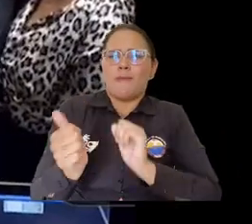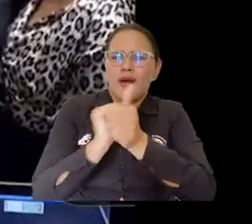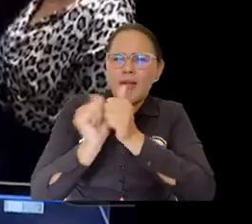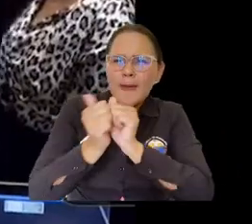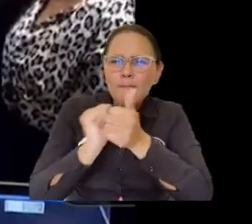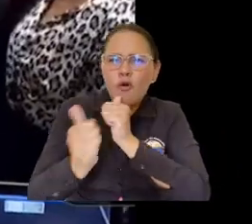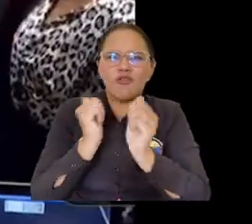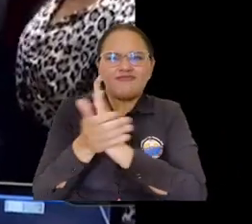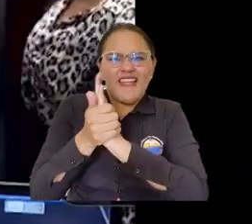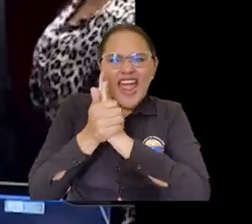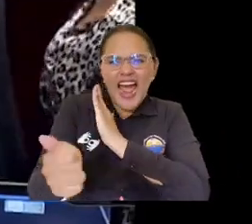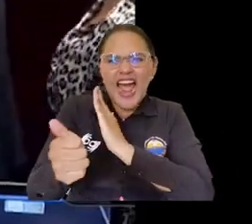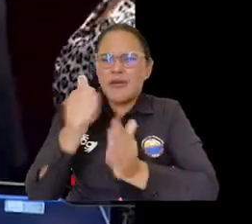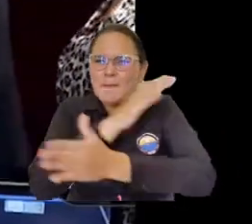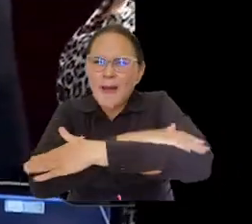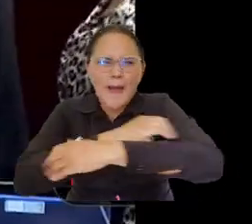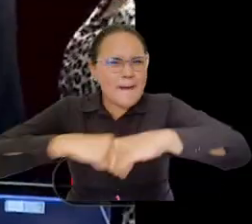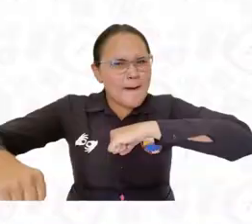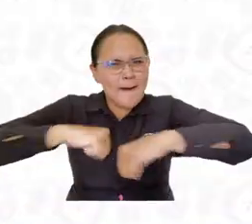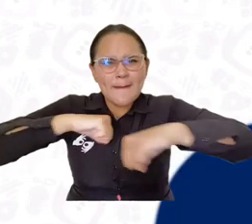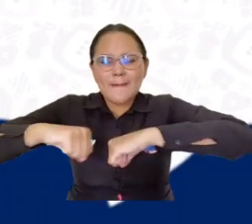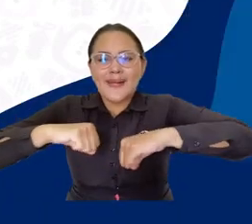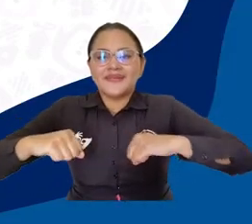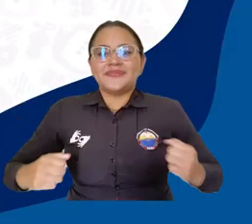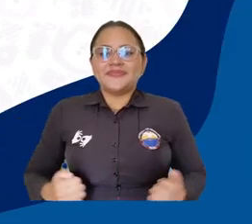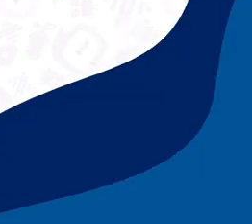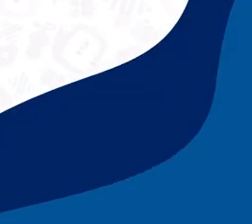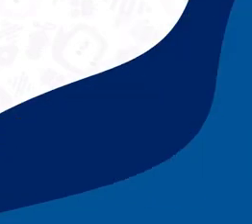reconocimiento por su talento y disciplina deportiva.